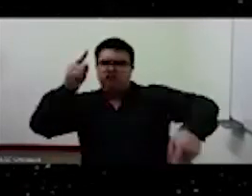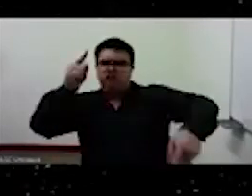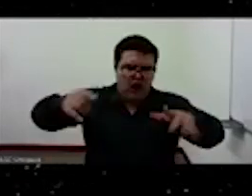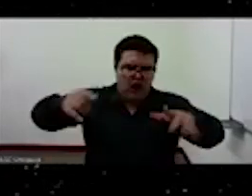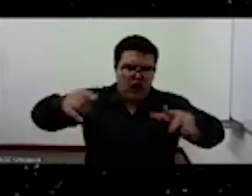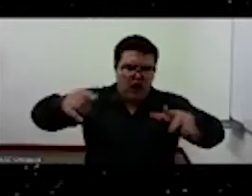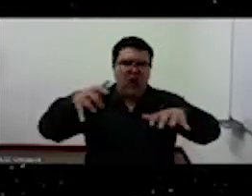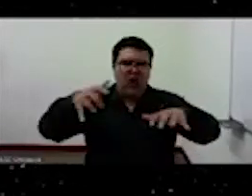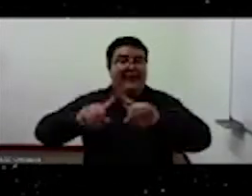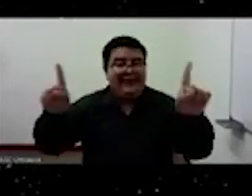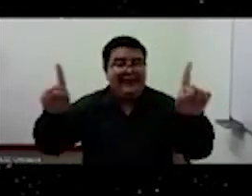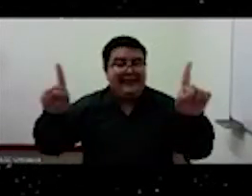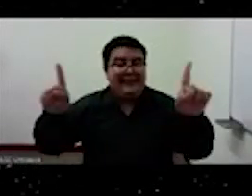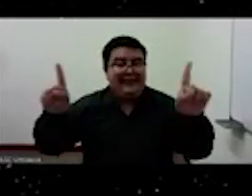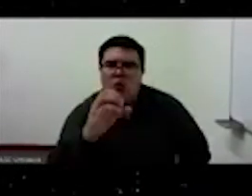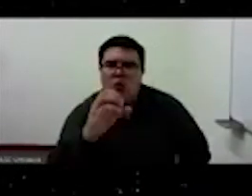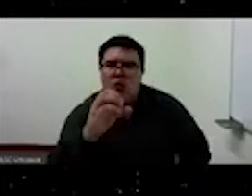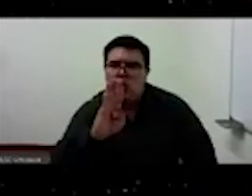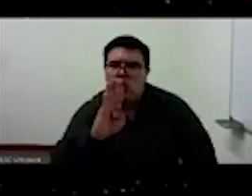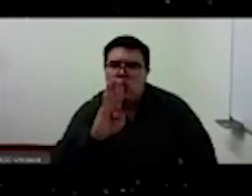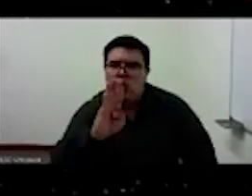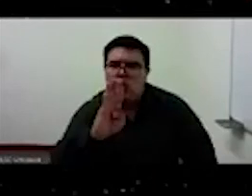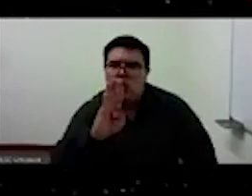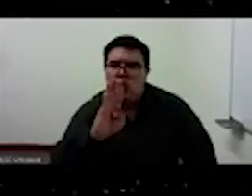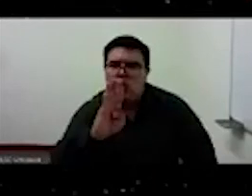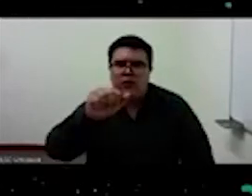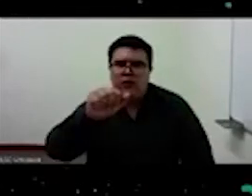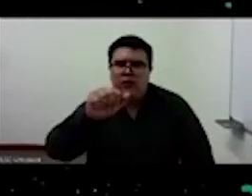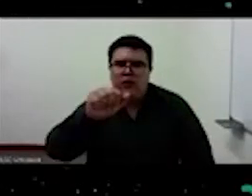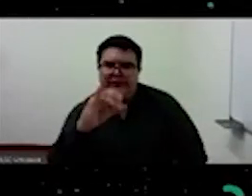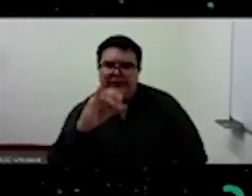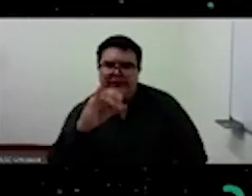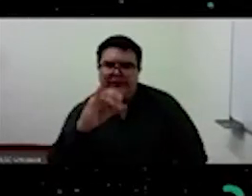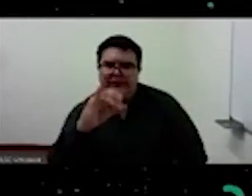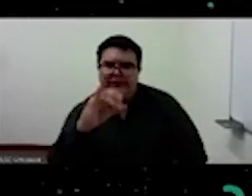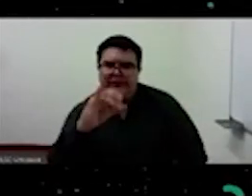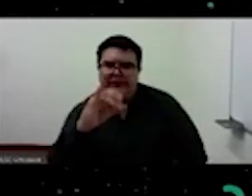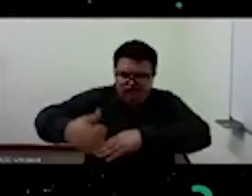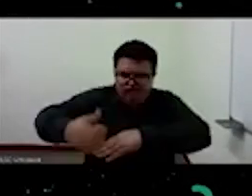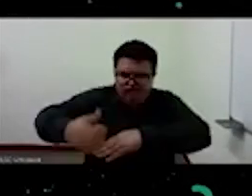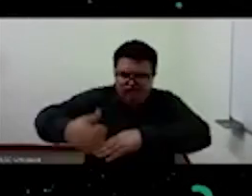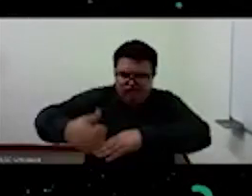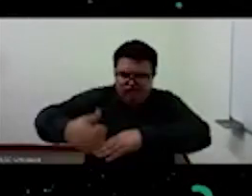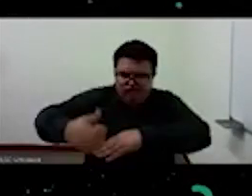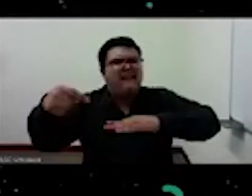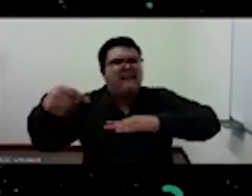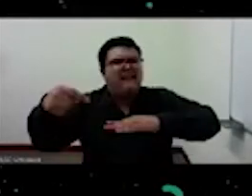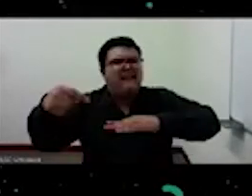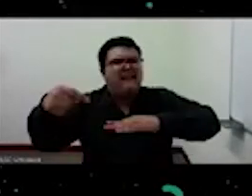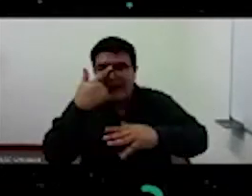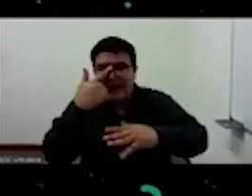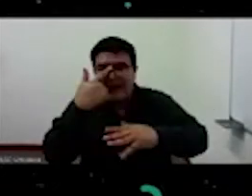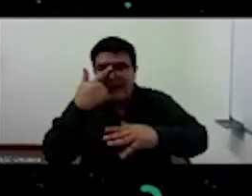gobernancia es un sistema de